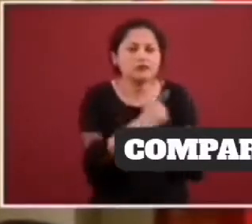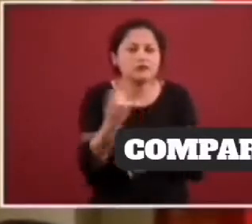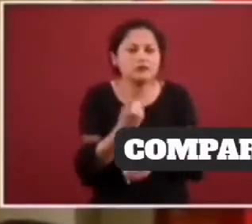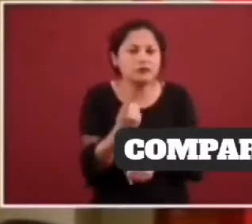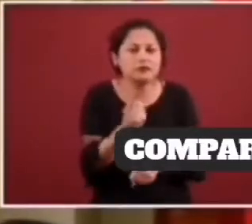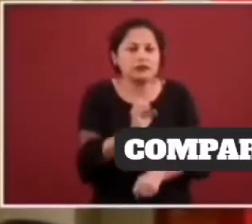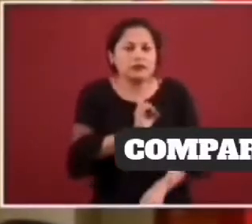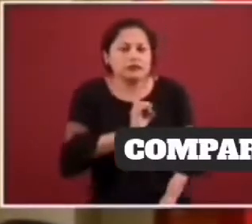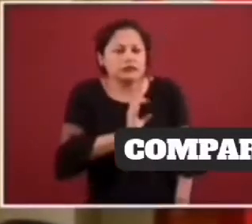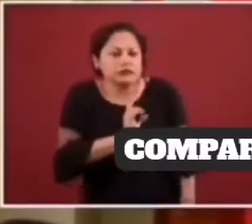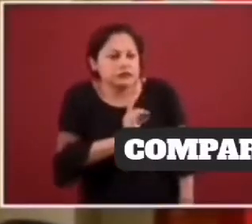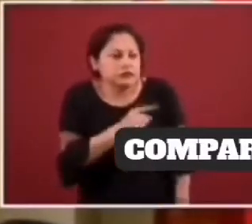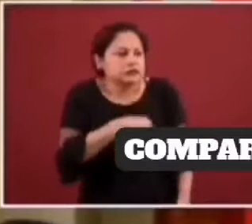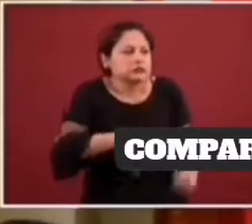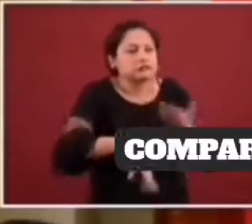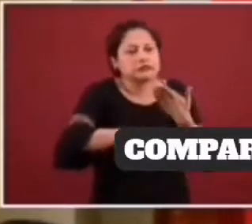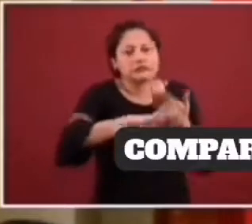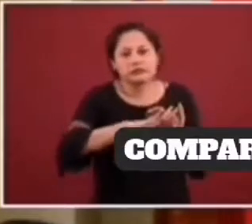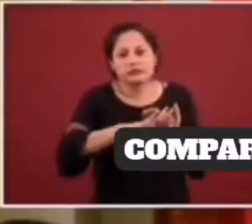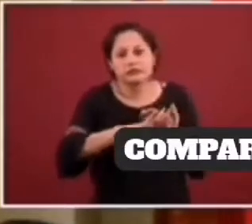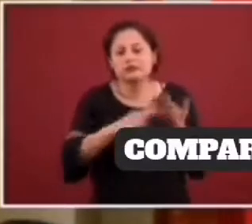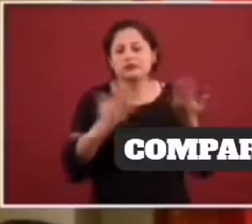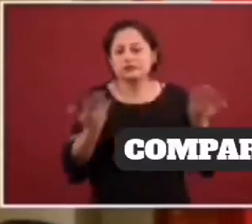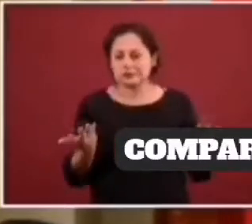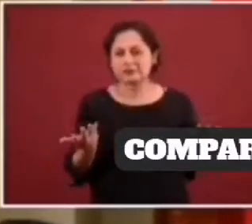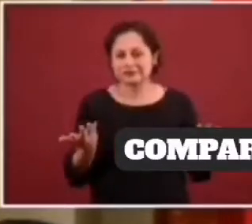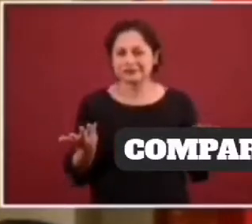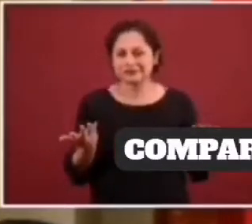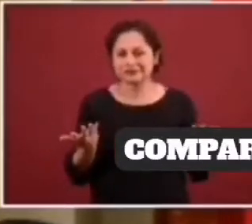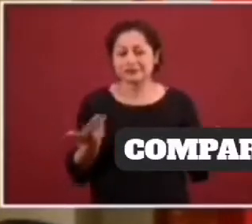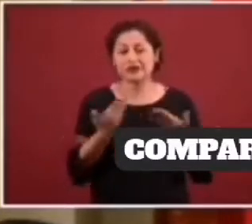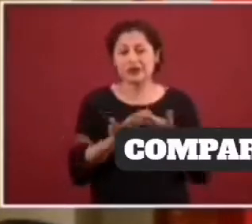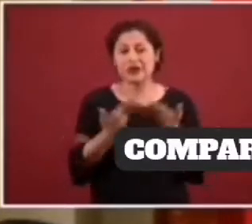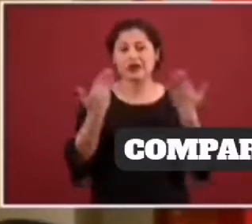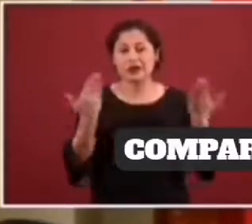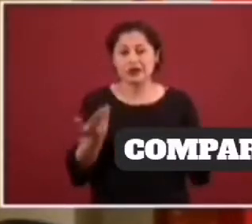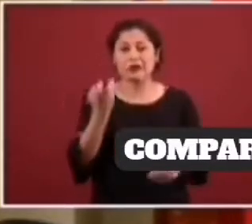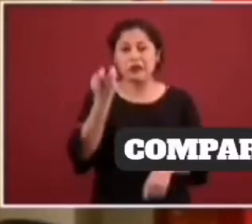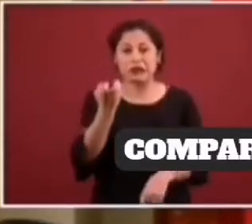a limitar el daño a nuestras, a nuestra persona.